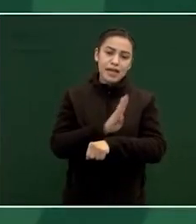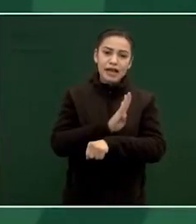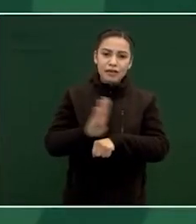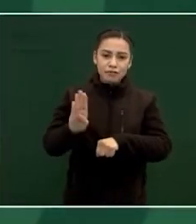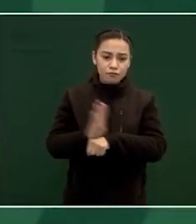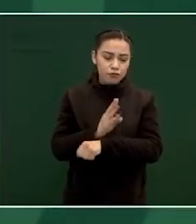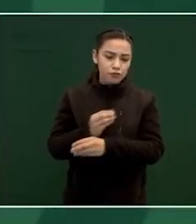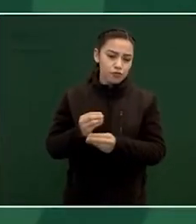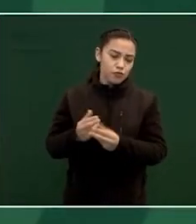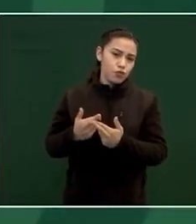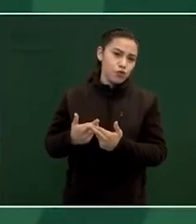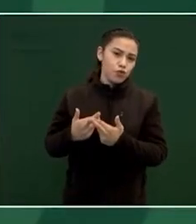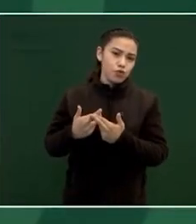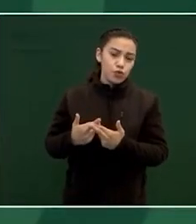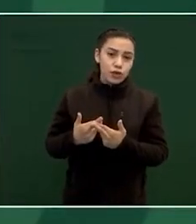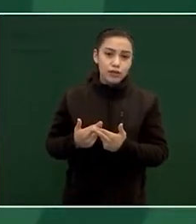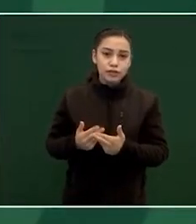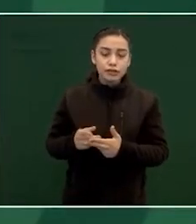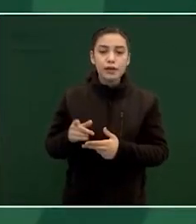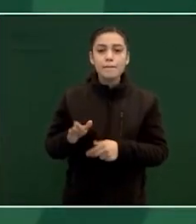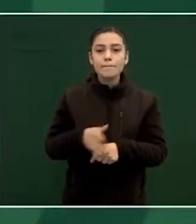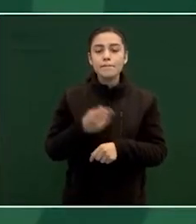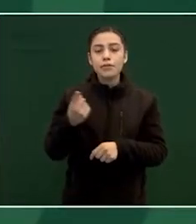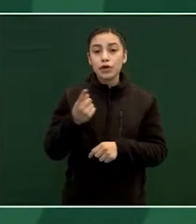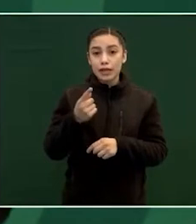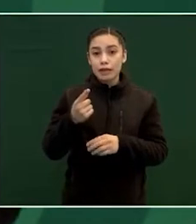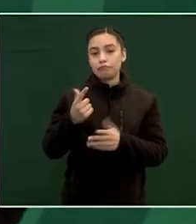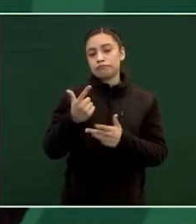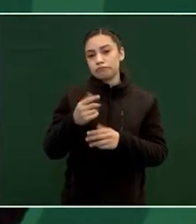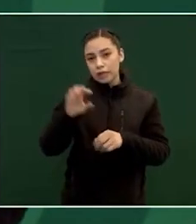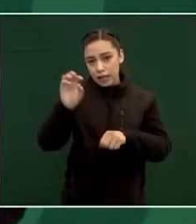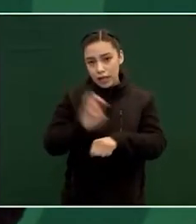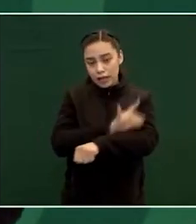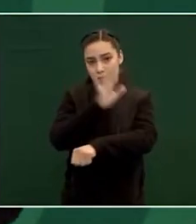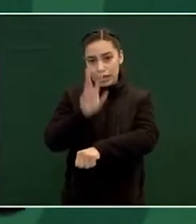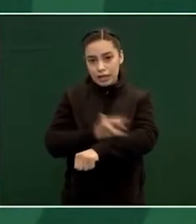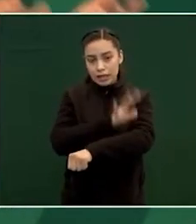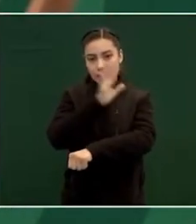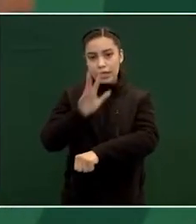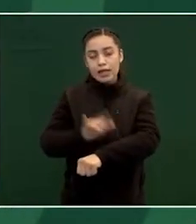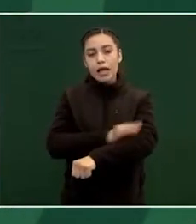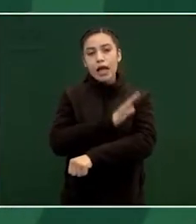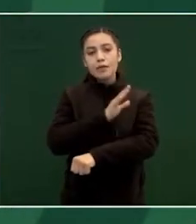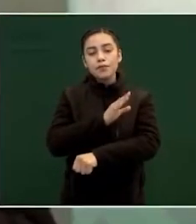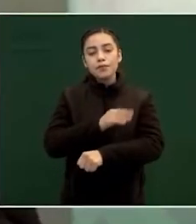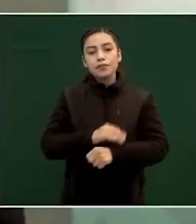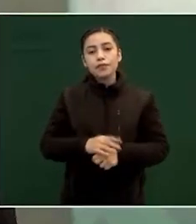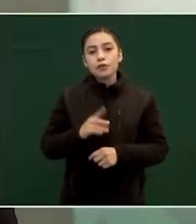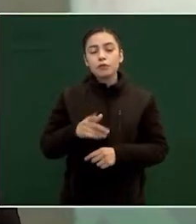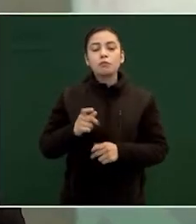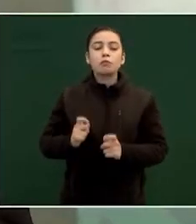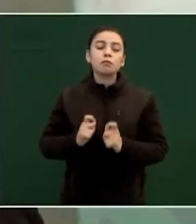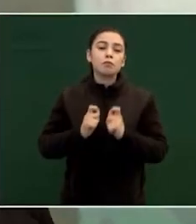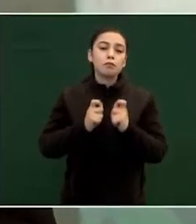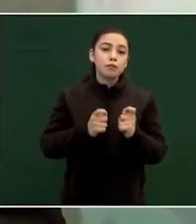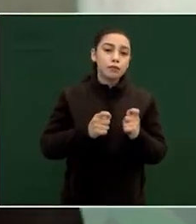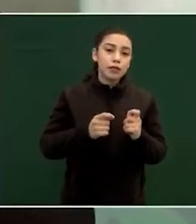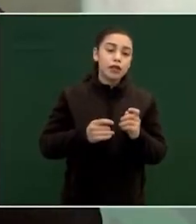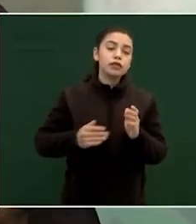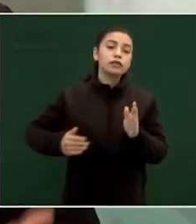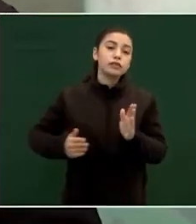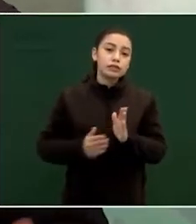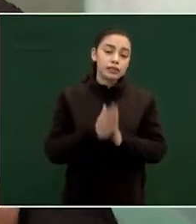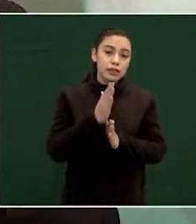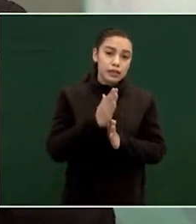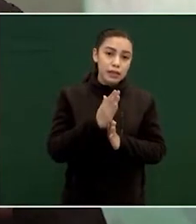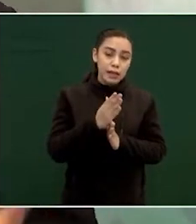por abastecimiento de energía eléctrica se lleve a trabajar a la secretaria